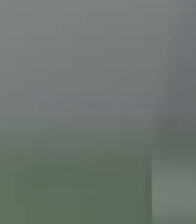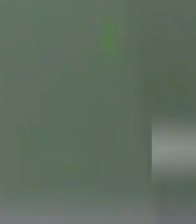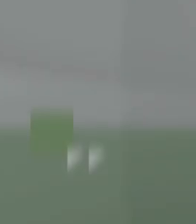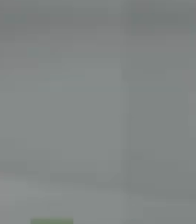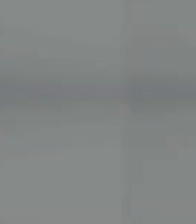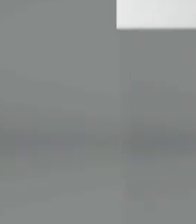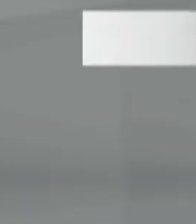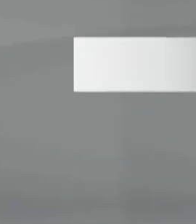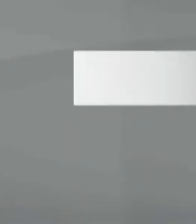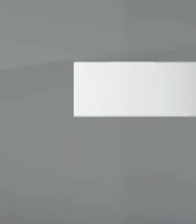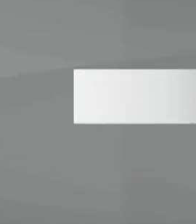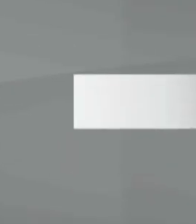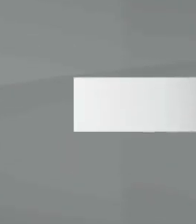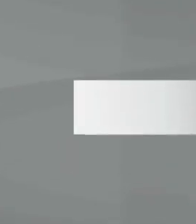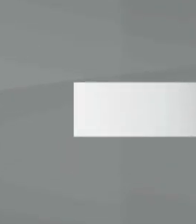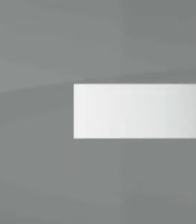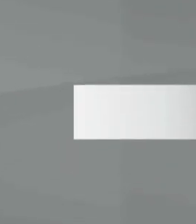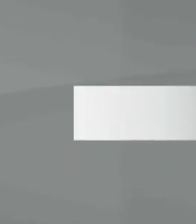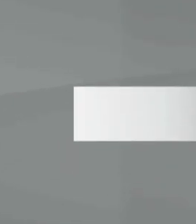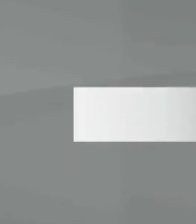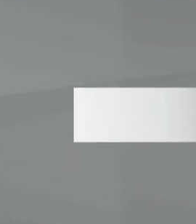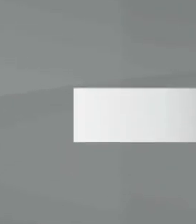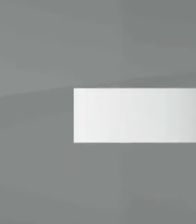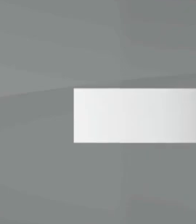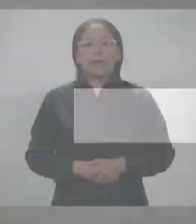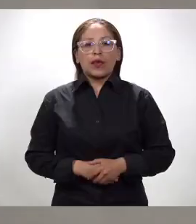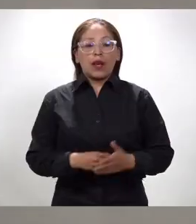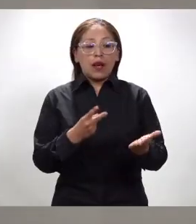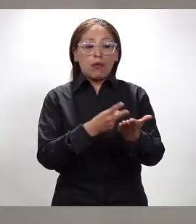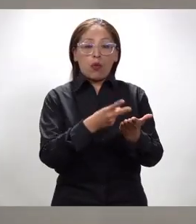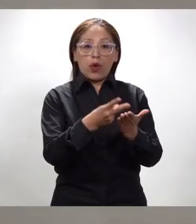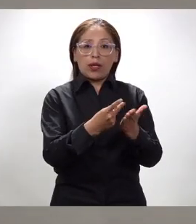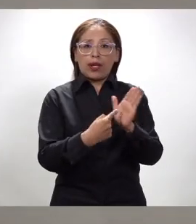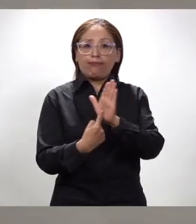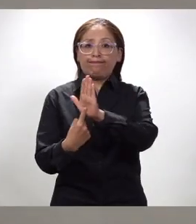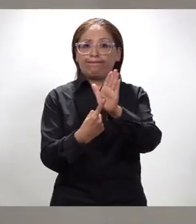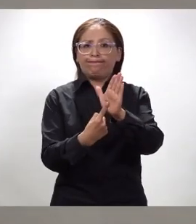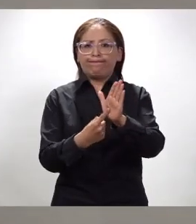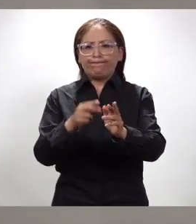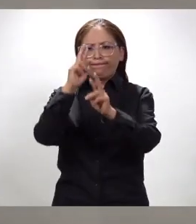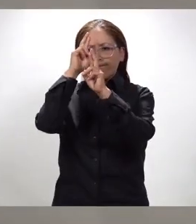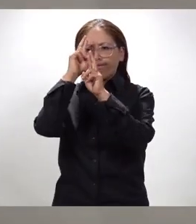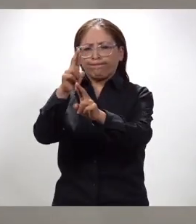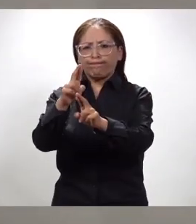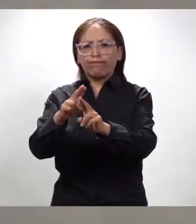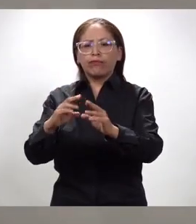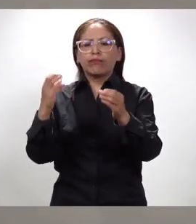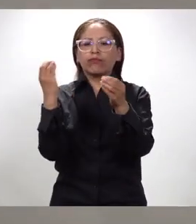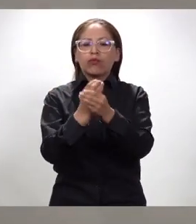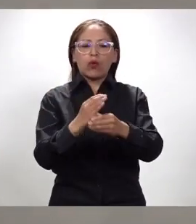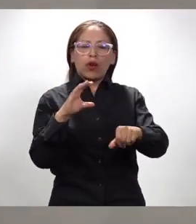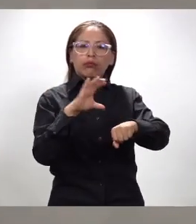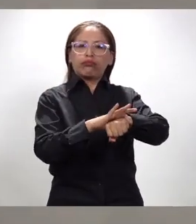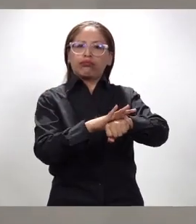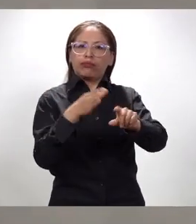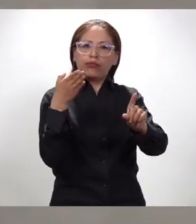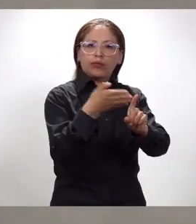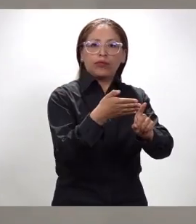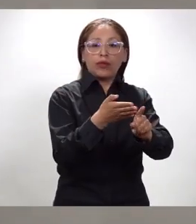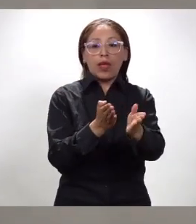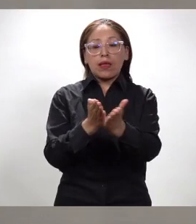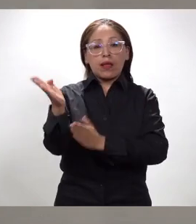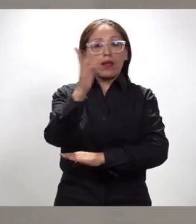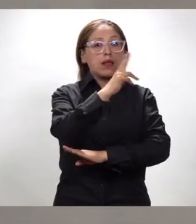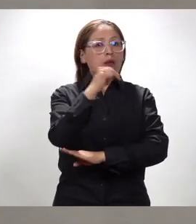Infórmate, decide y vota. Mi propuesta hace respetar la propiedad de la tierra, los